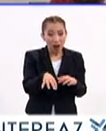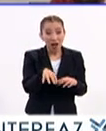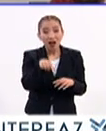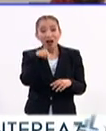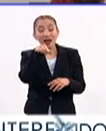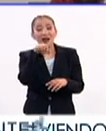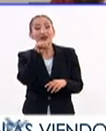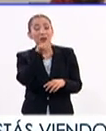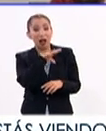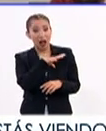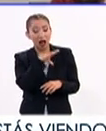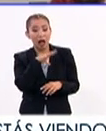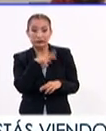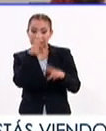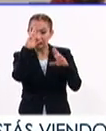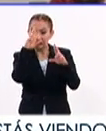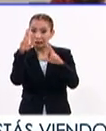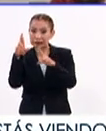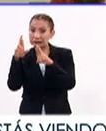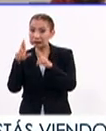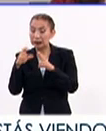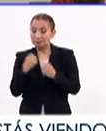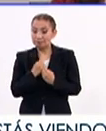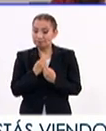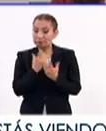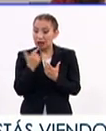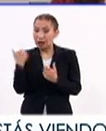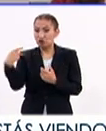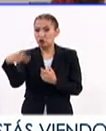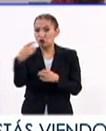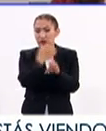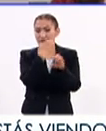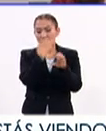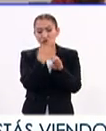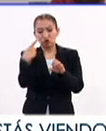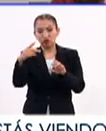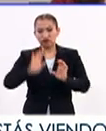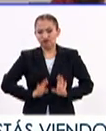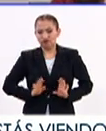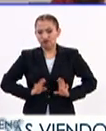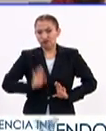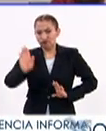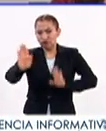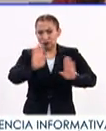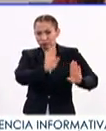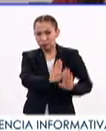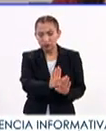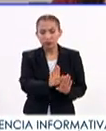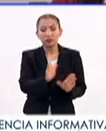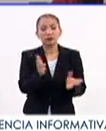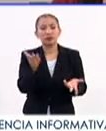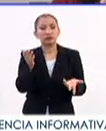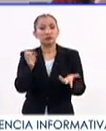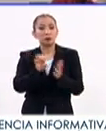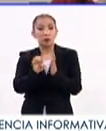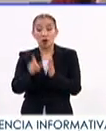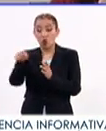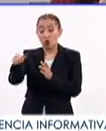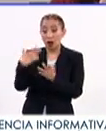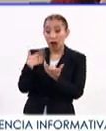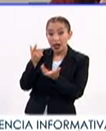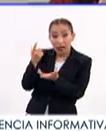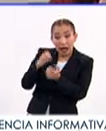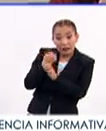también debemos de respetar las expresiones de cada estado y en estados con tradición